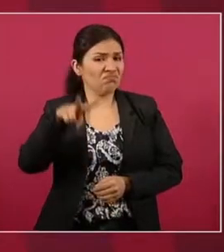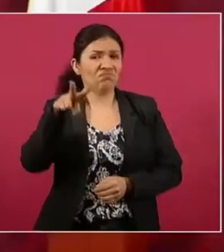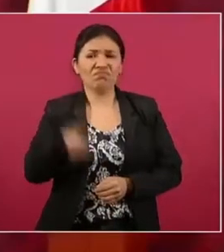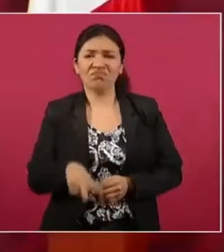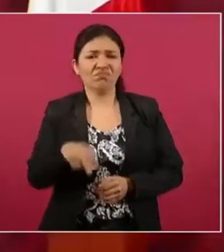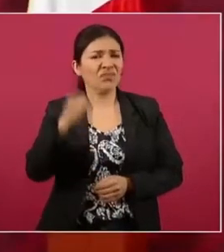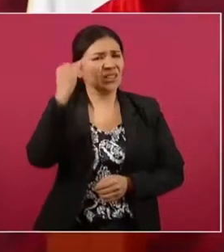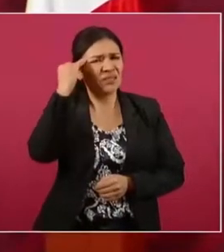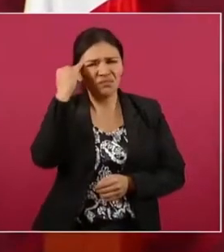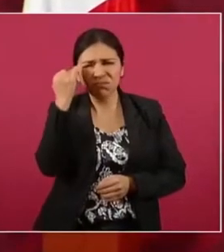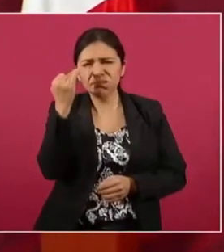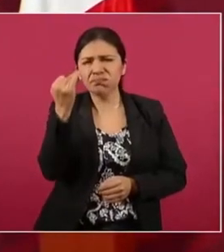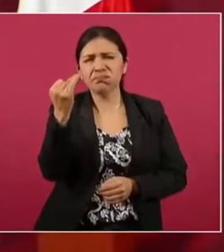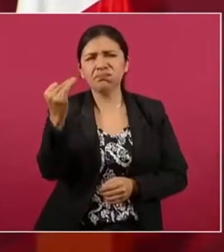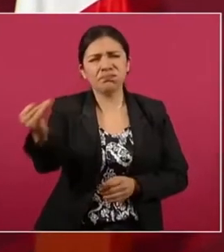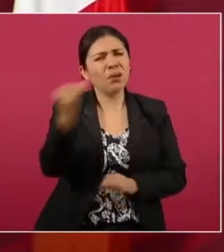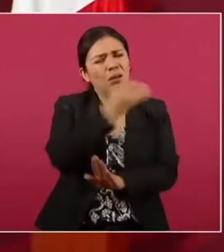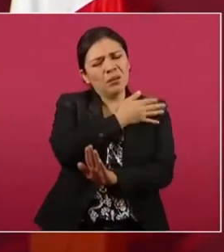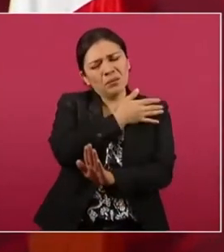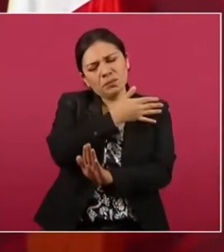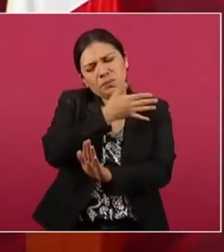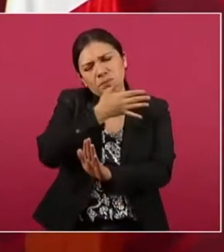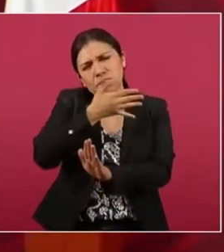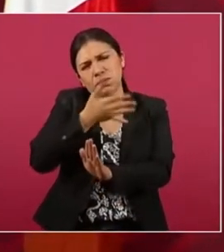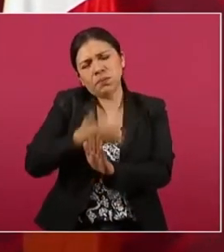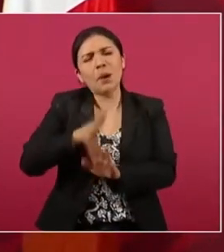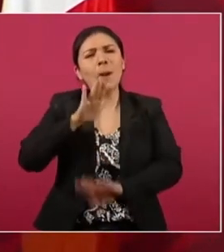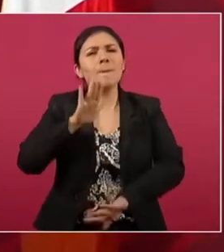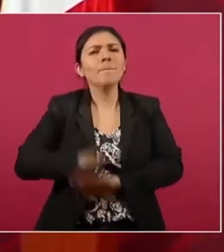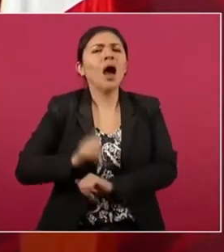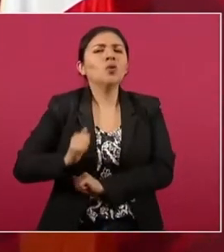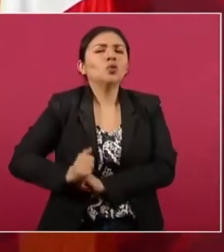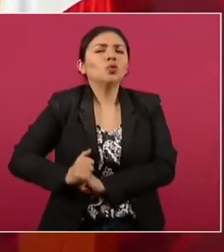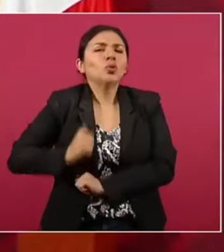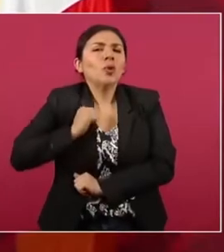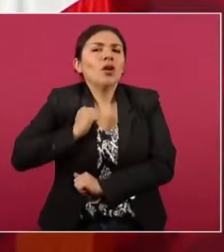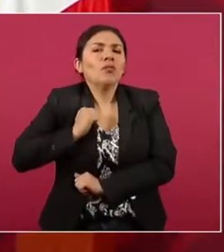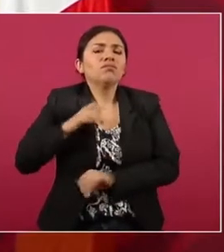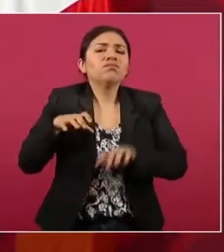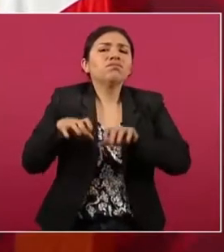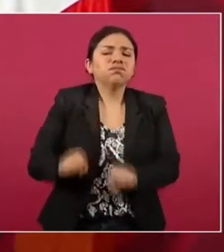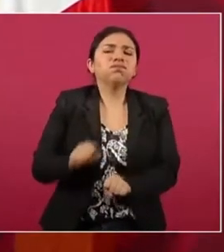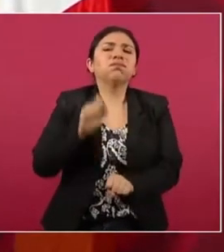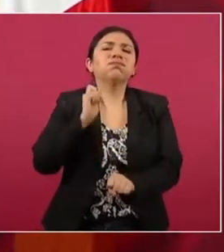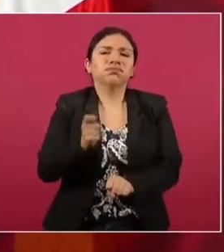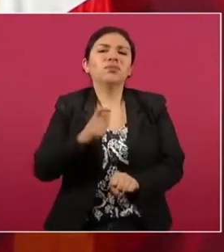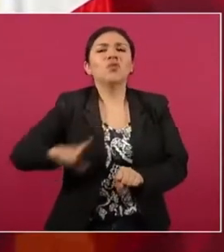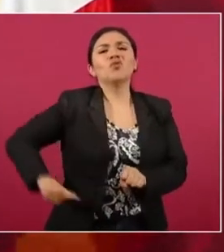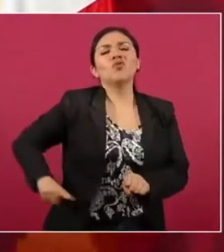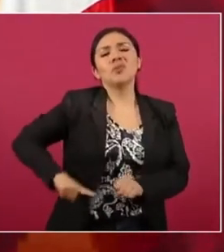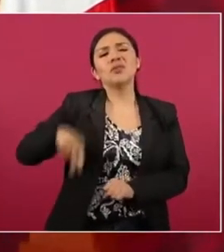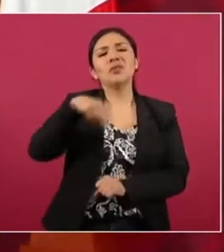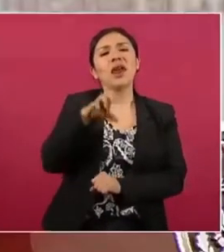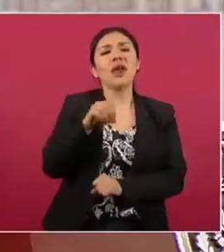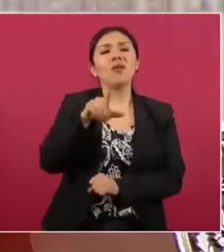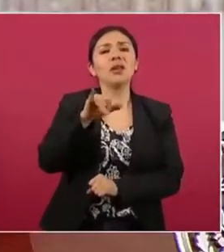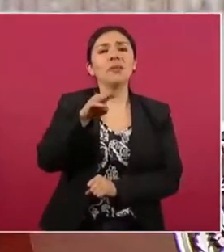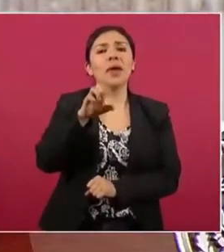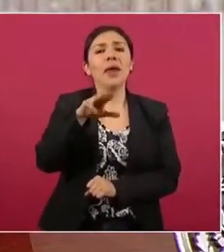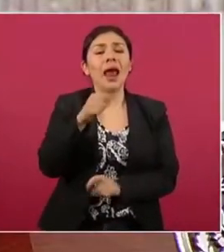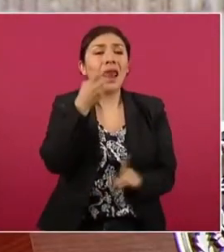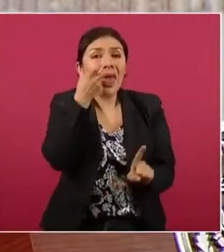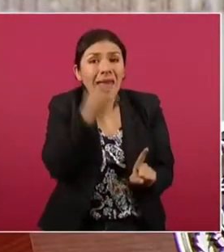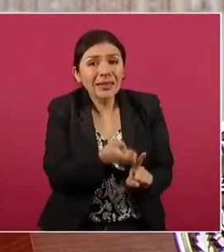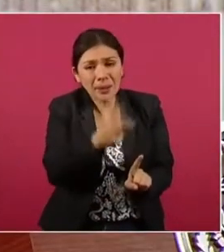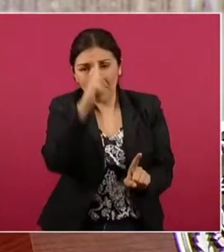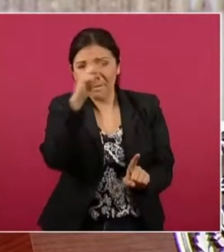el predominio del modelo neoliberal y causó mucho daño.